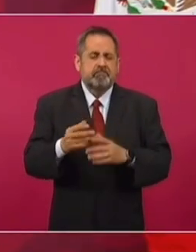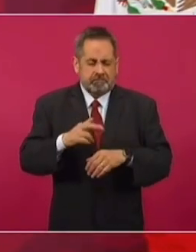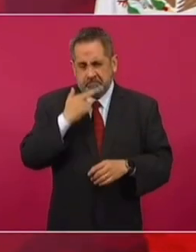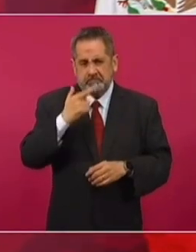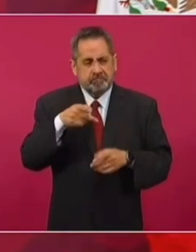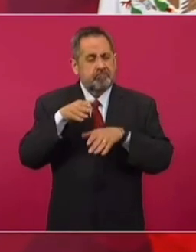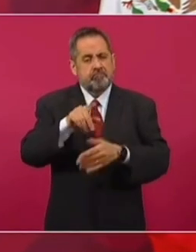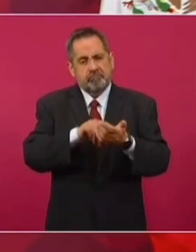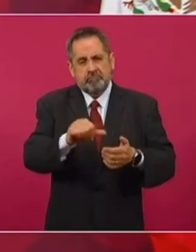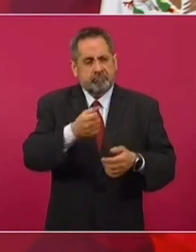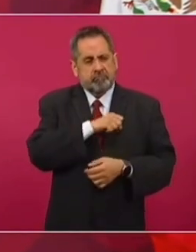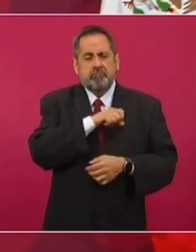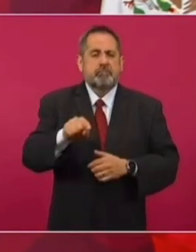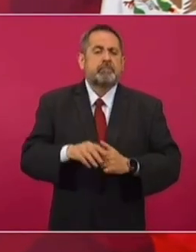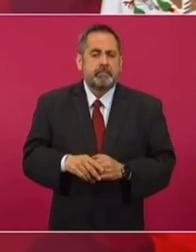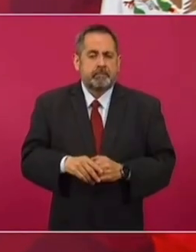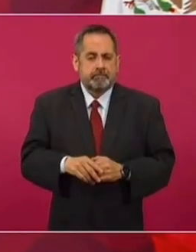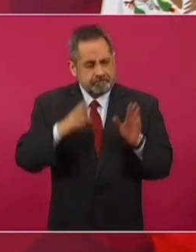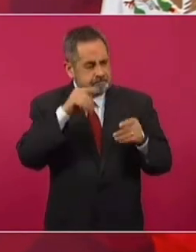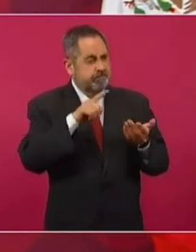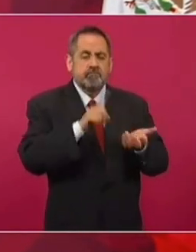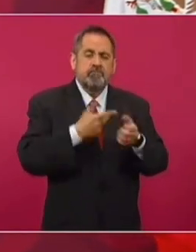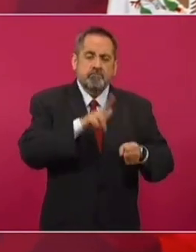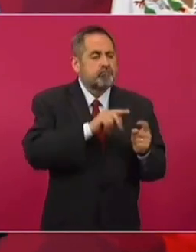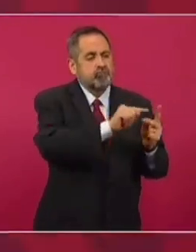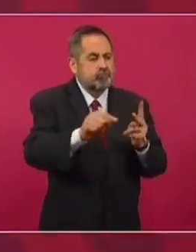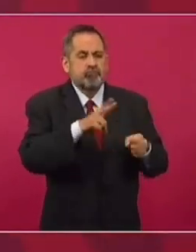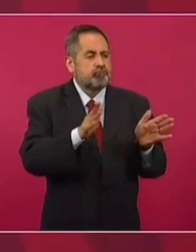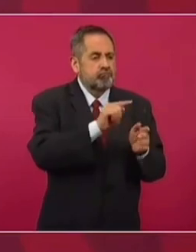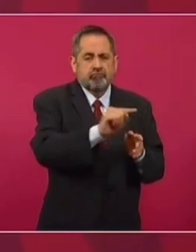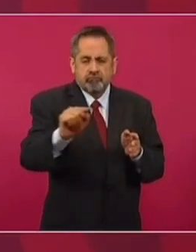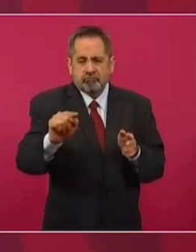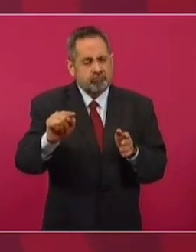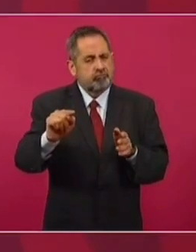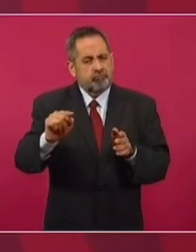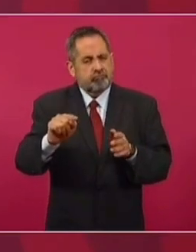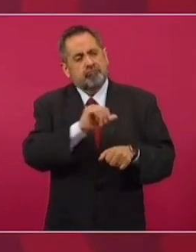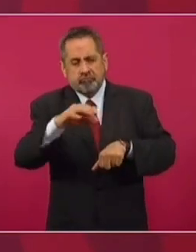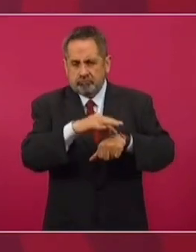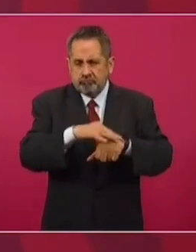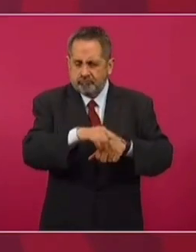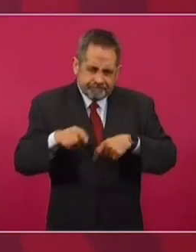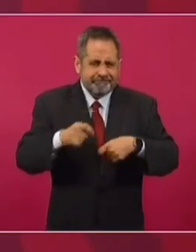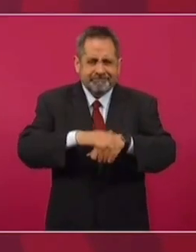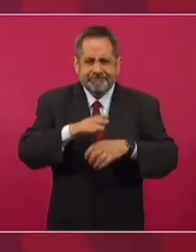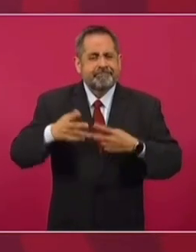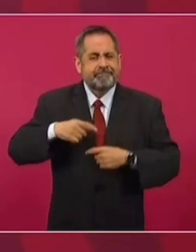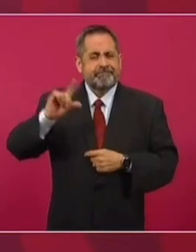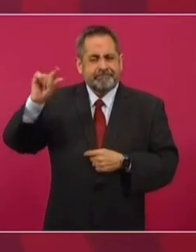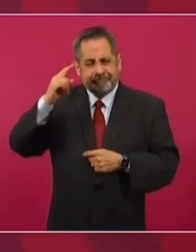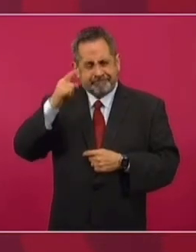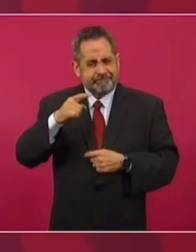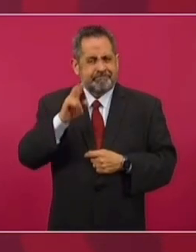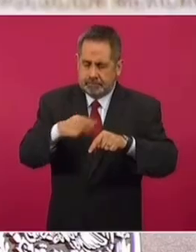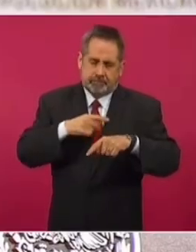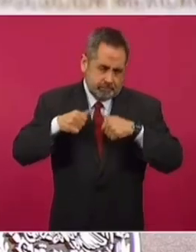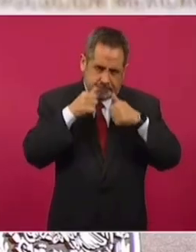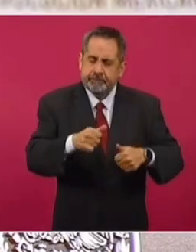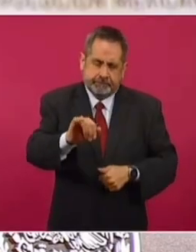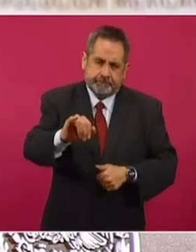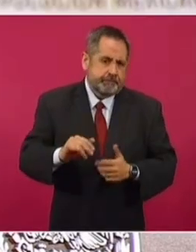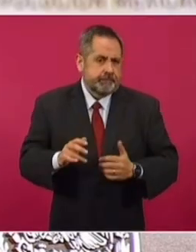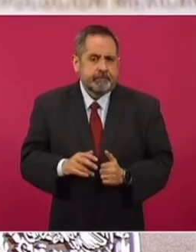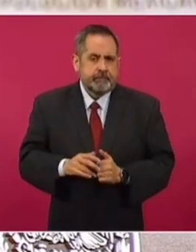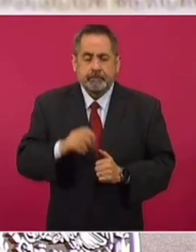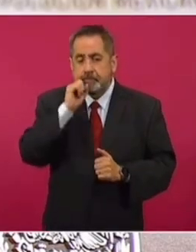en eso. Que tengamos los centros de salud, los hospitales, los médicos, los especialistas, hasta donde podamos. Y